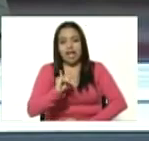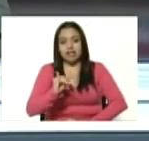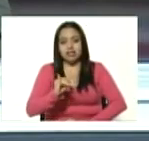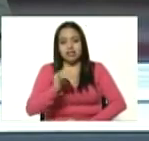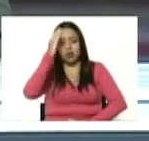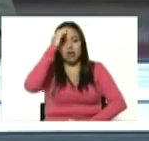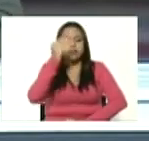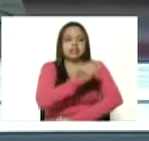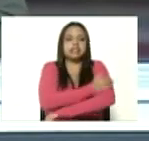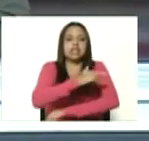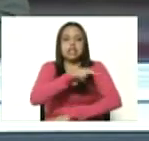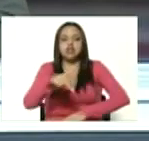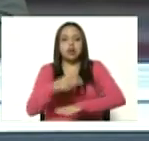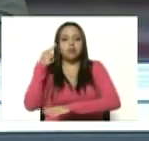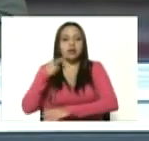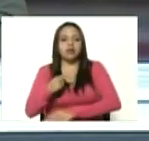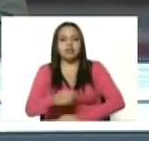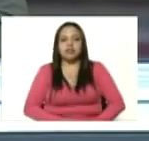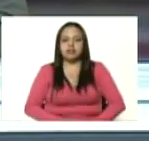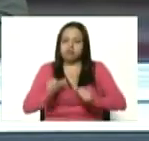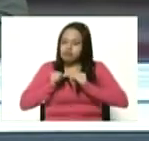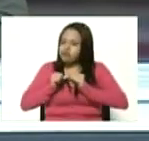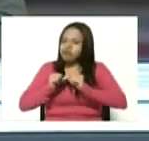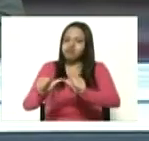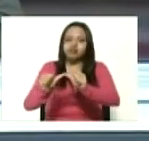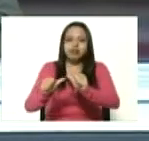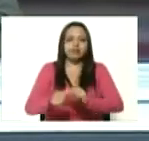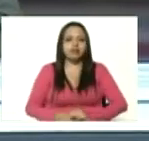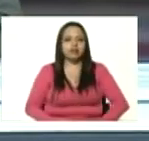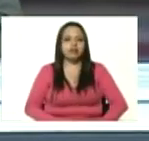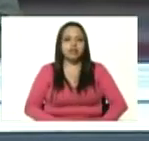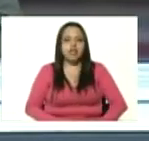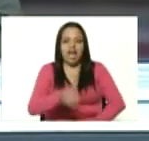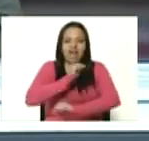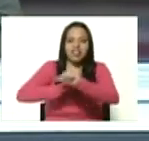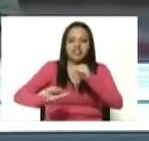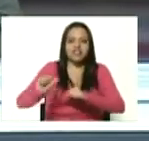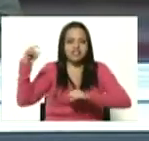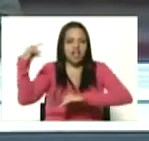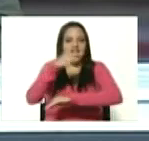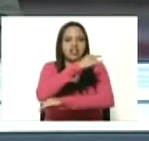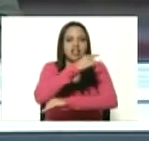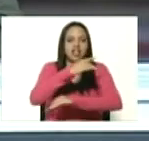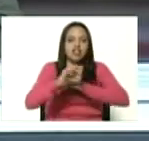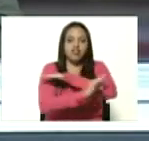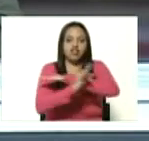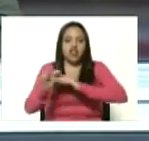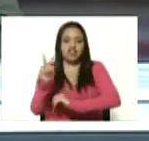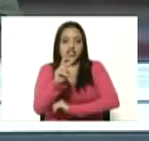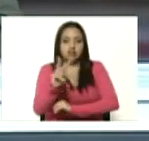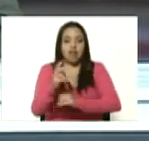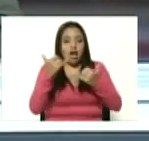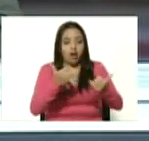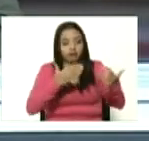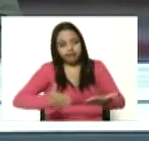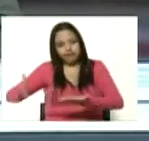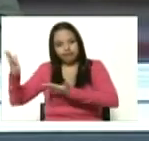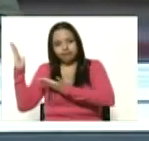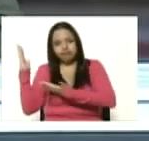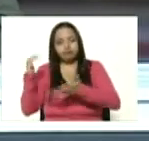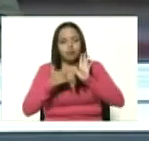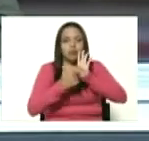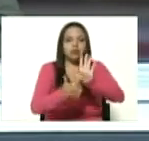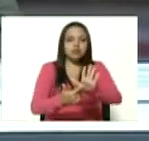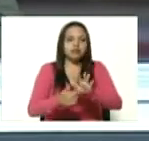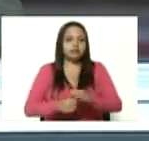bolivariana invencible la defensa aérea de la frontera venezolana para muestra un botón general de brigada